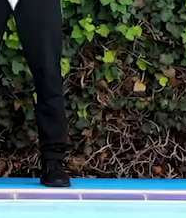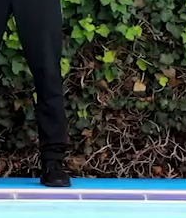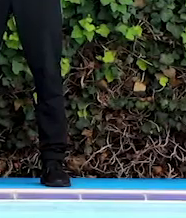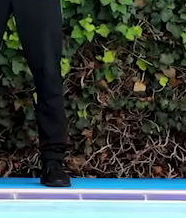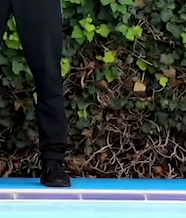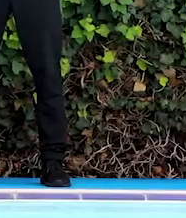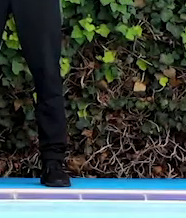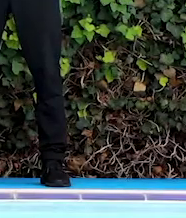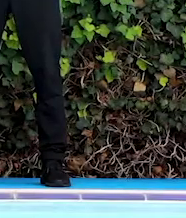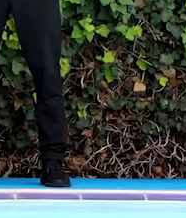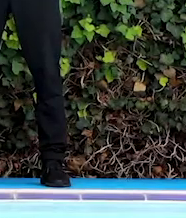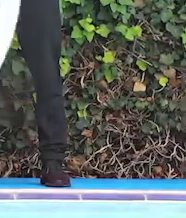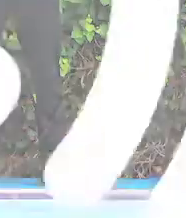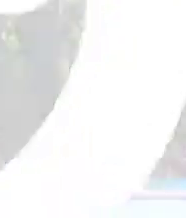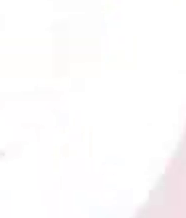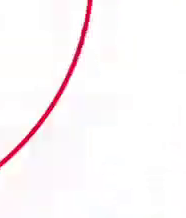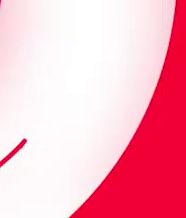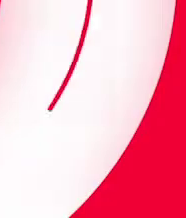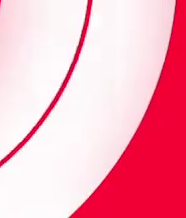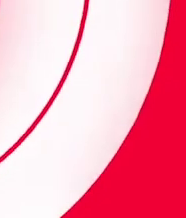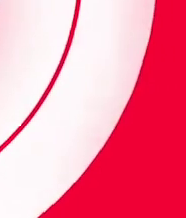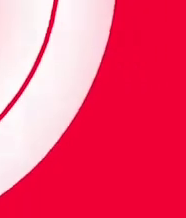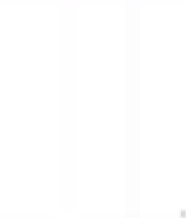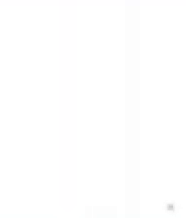activación, no olvides la protección.